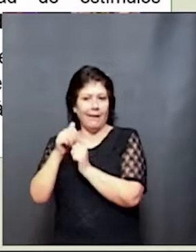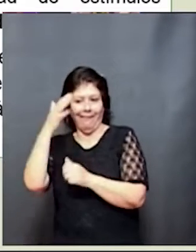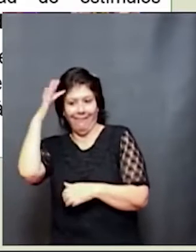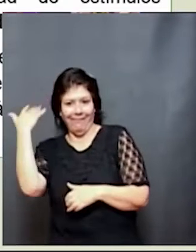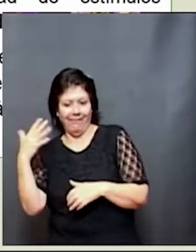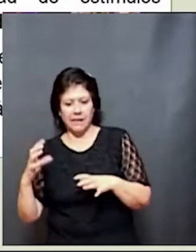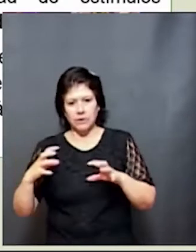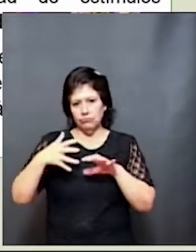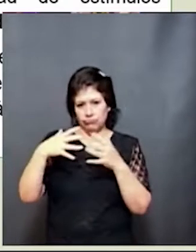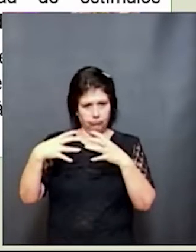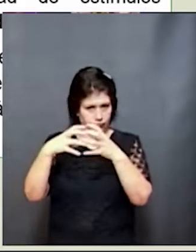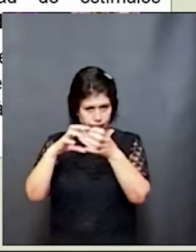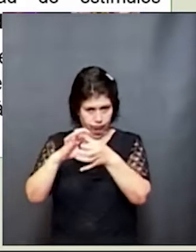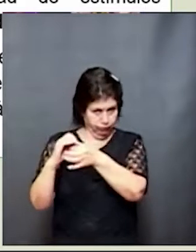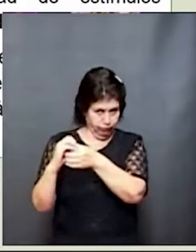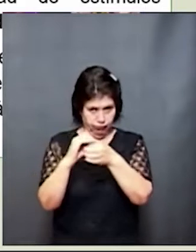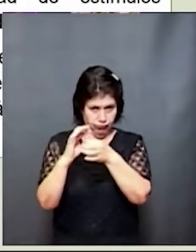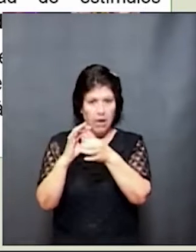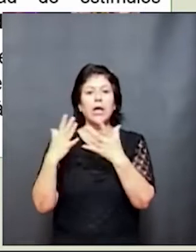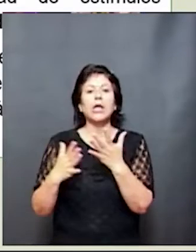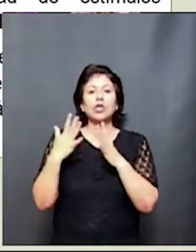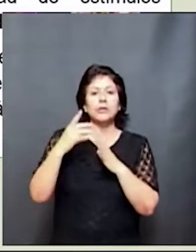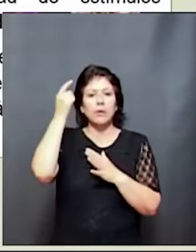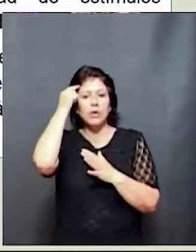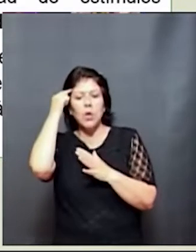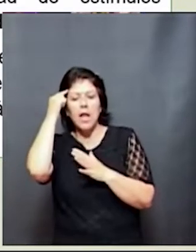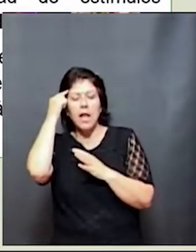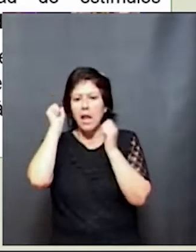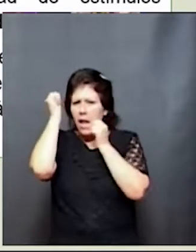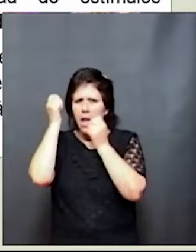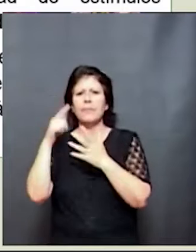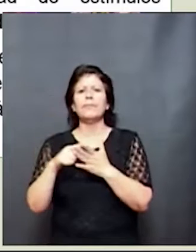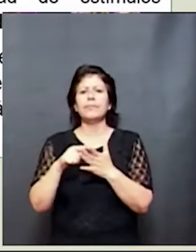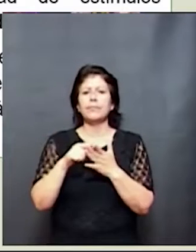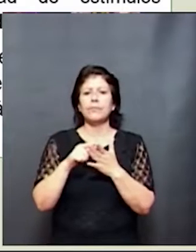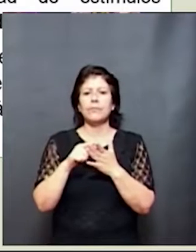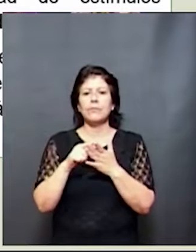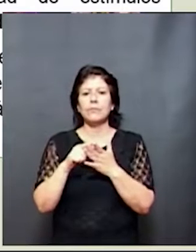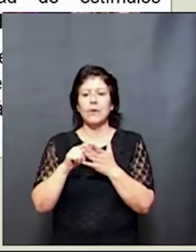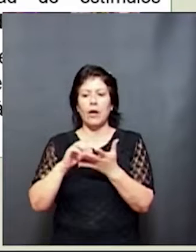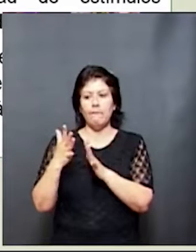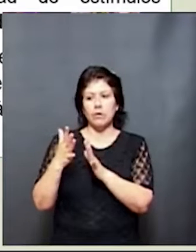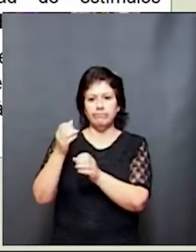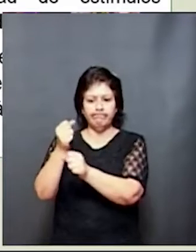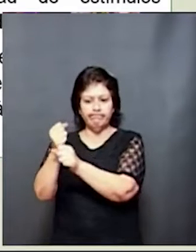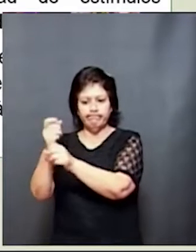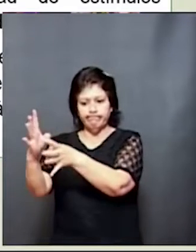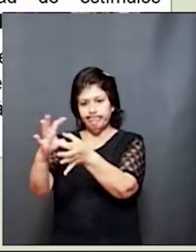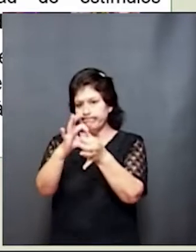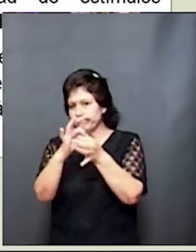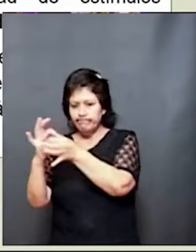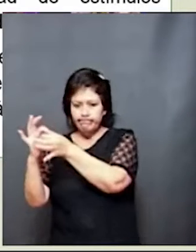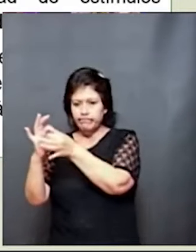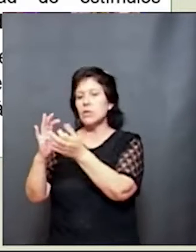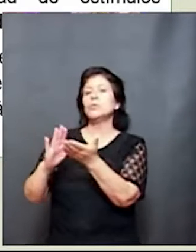constantemente estas células neurales están trabajando interrelacionadas para solucionar problemas.